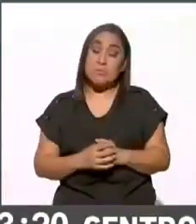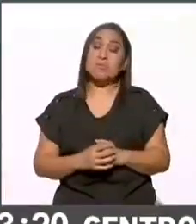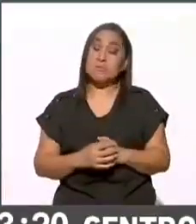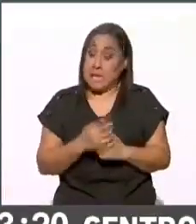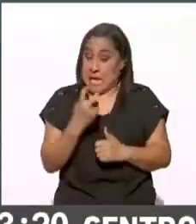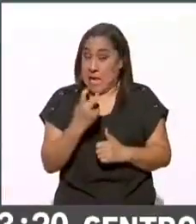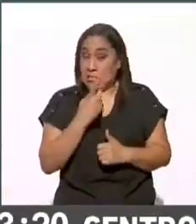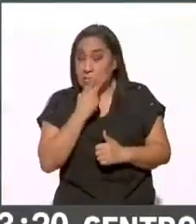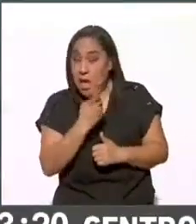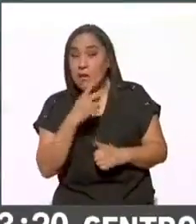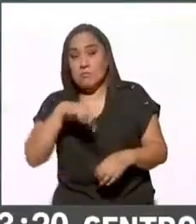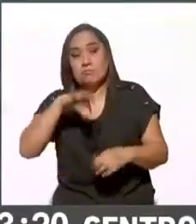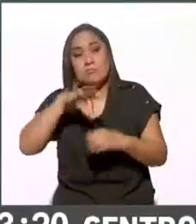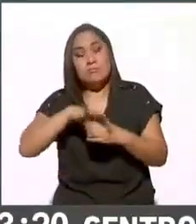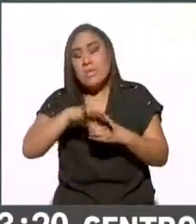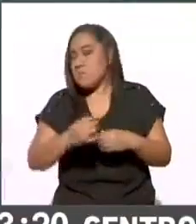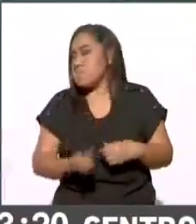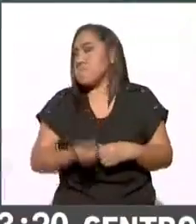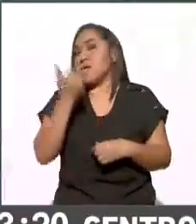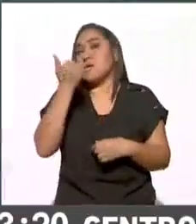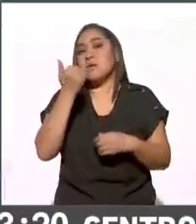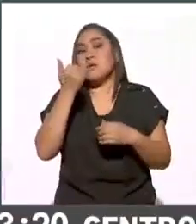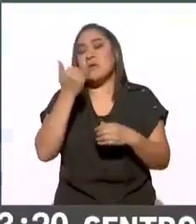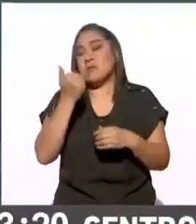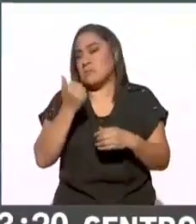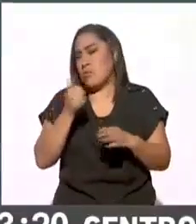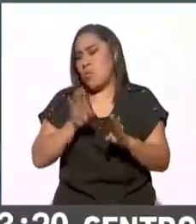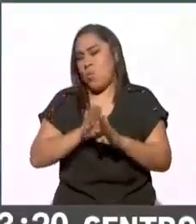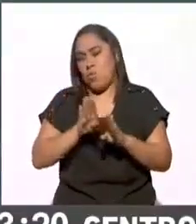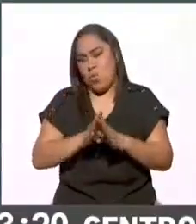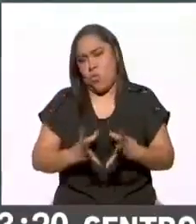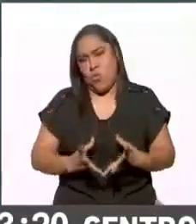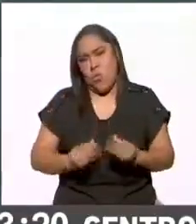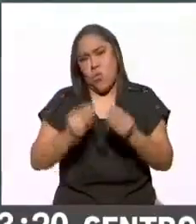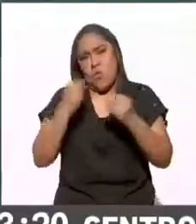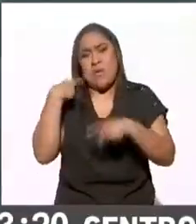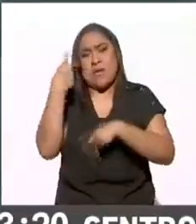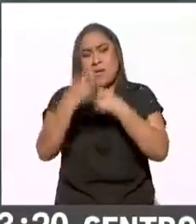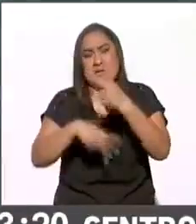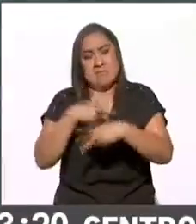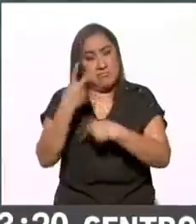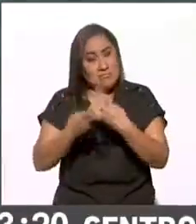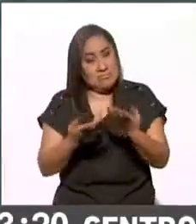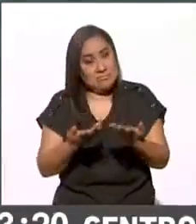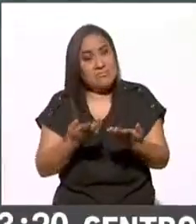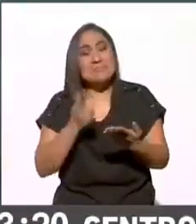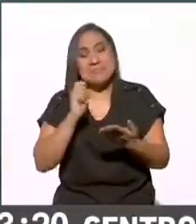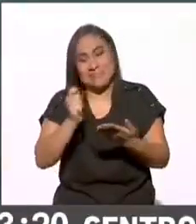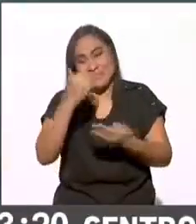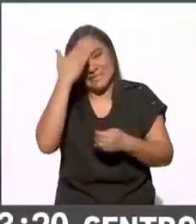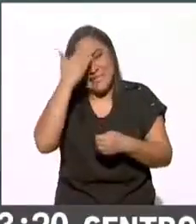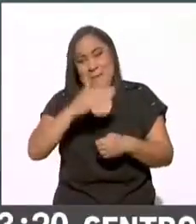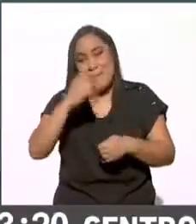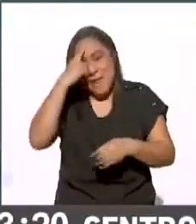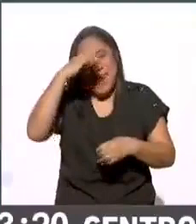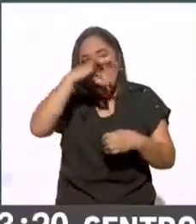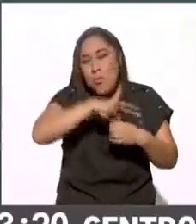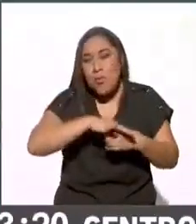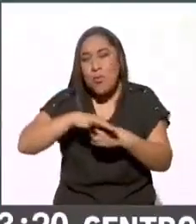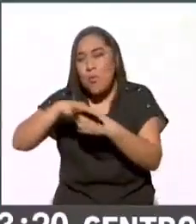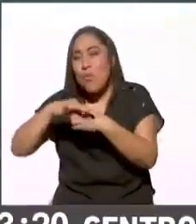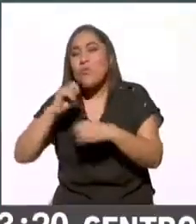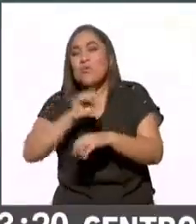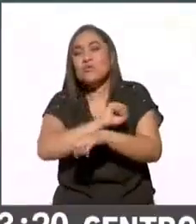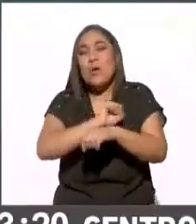elección con mayor participación en 23 años, me parece, o sea, de las elecciones intermedias, me parece que es muy